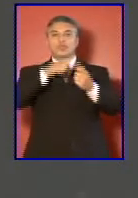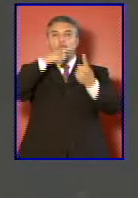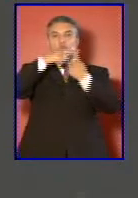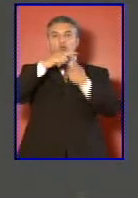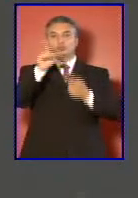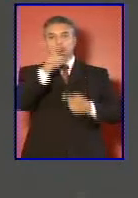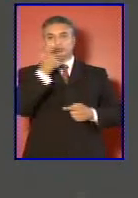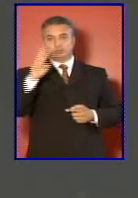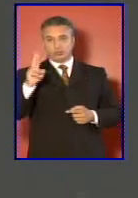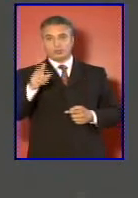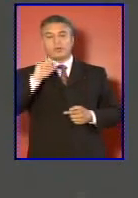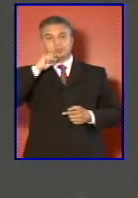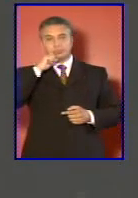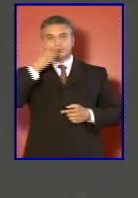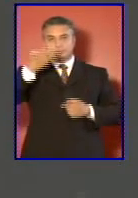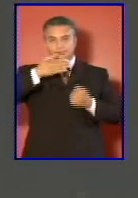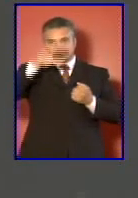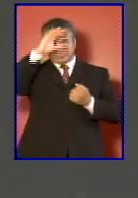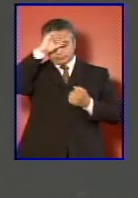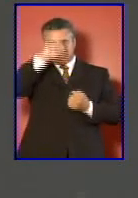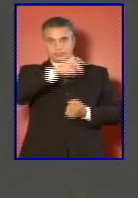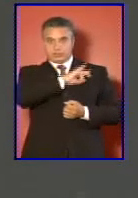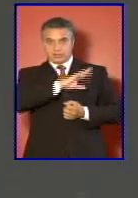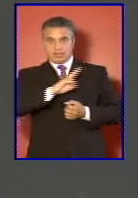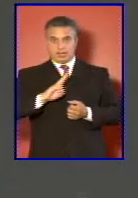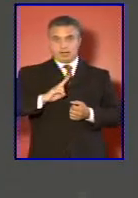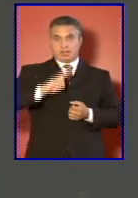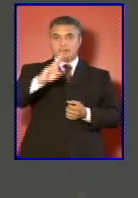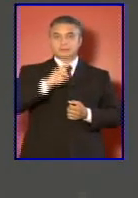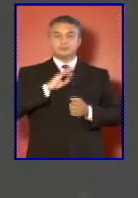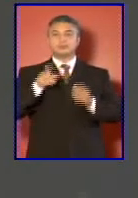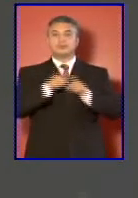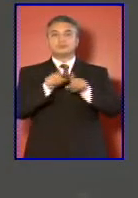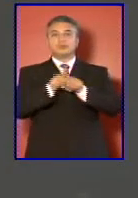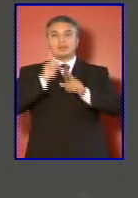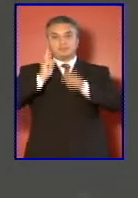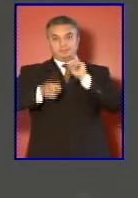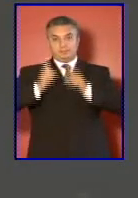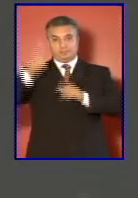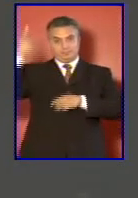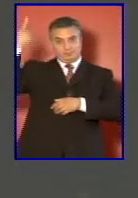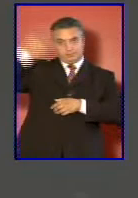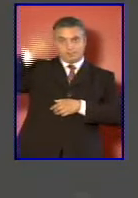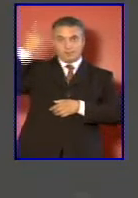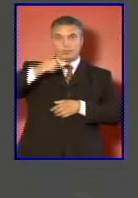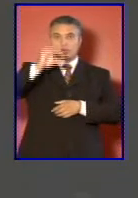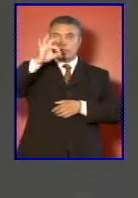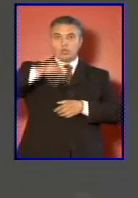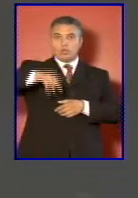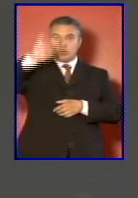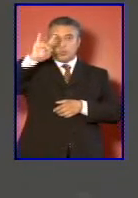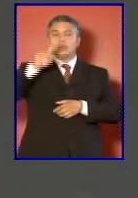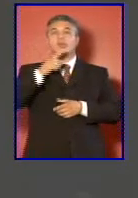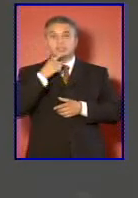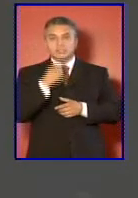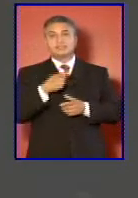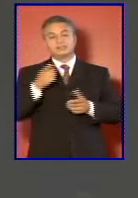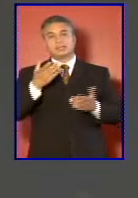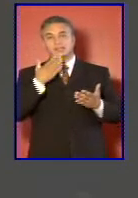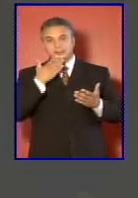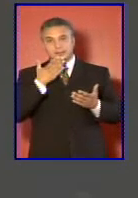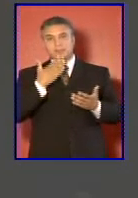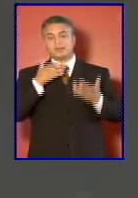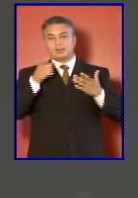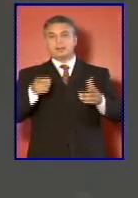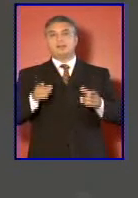corresponde a una fuerza combinada argentino-chilena que bajo el mandato de Naciones Unidas y conforme a los parámetros y